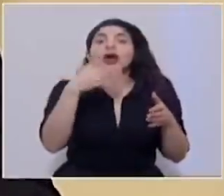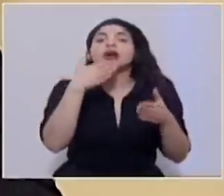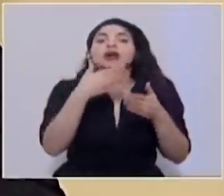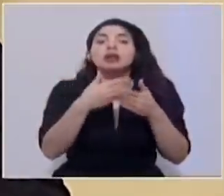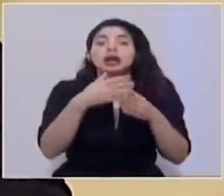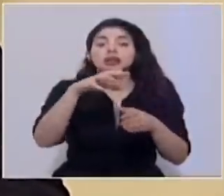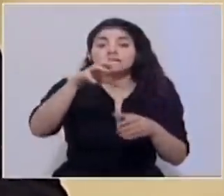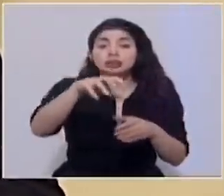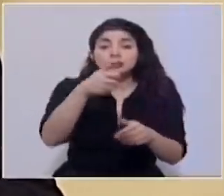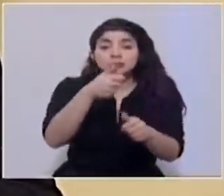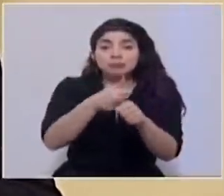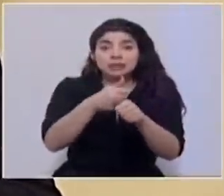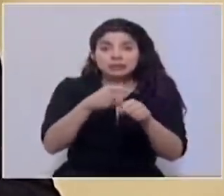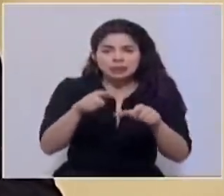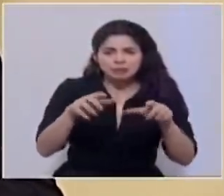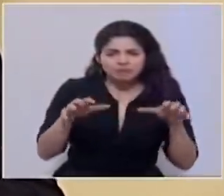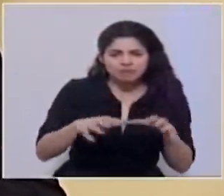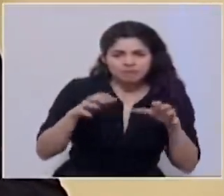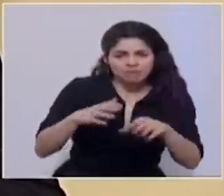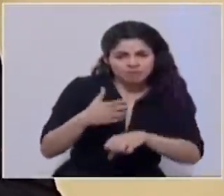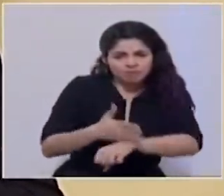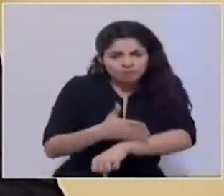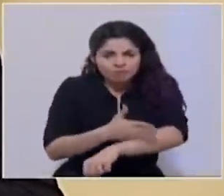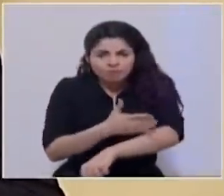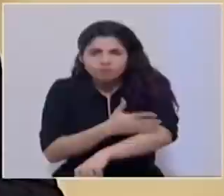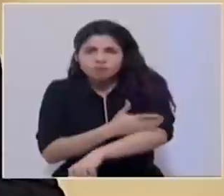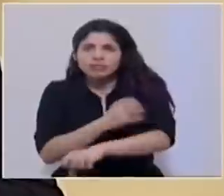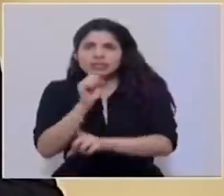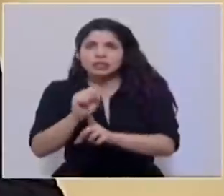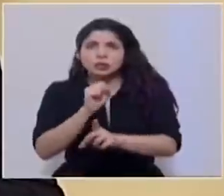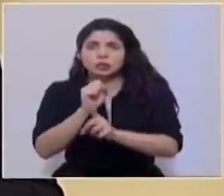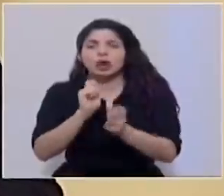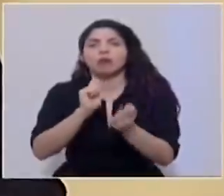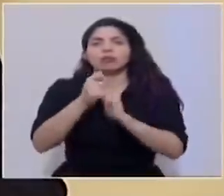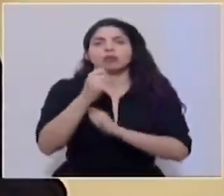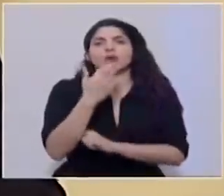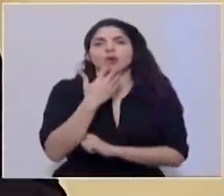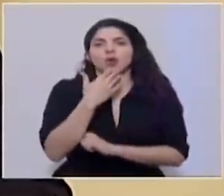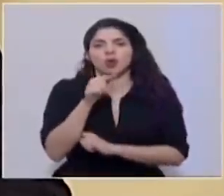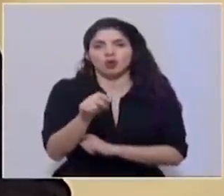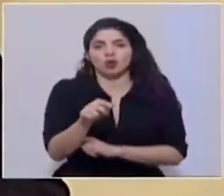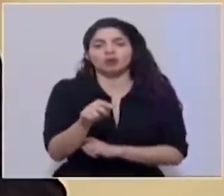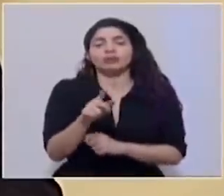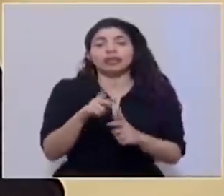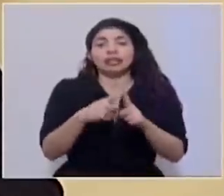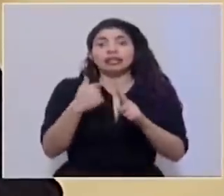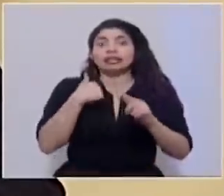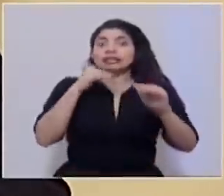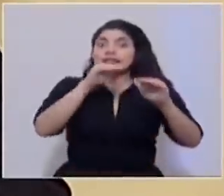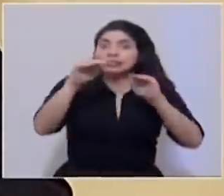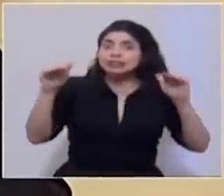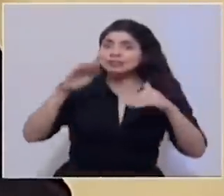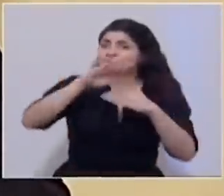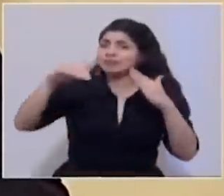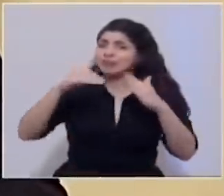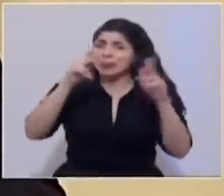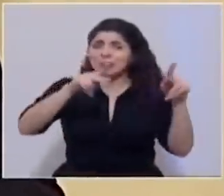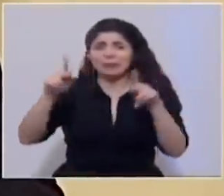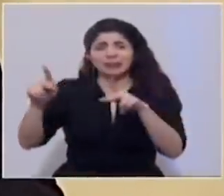se toman para mejorar esas situaciones. Llamo a la ciudadanía a poner atención